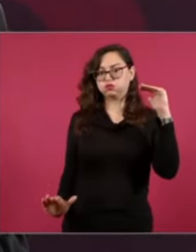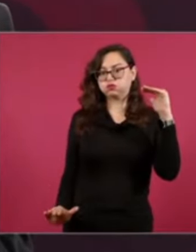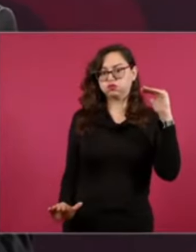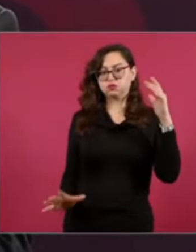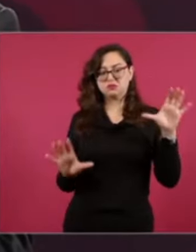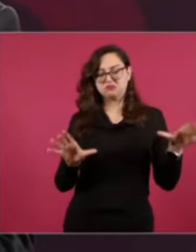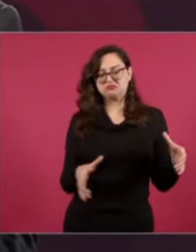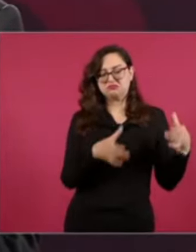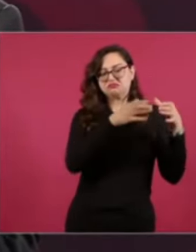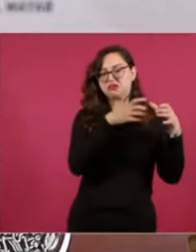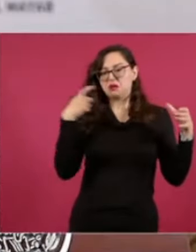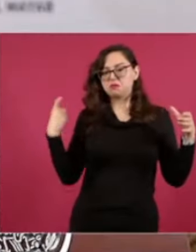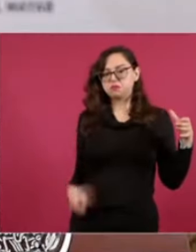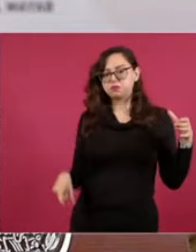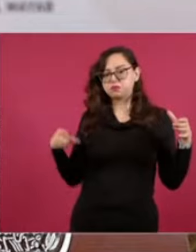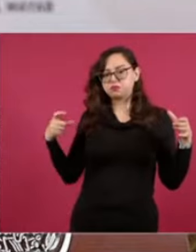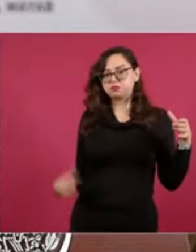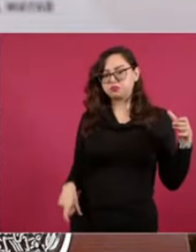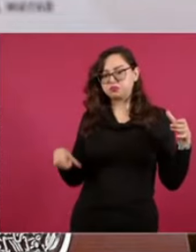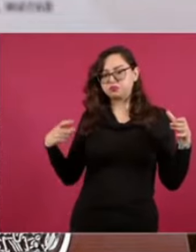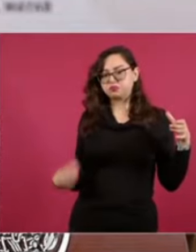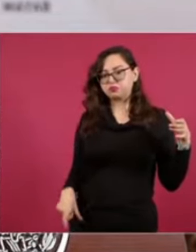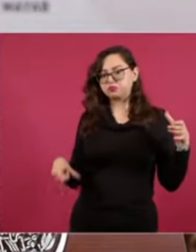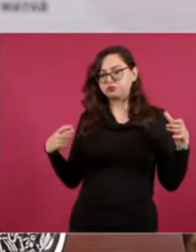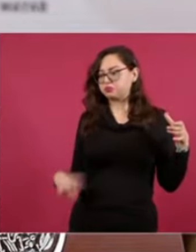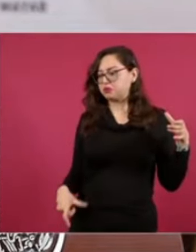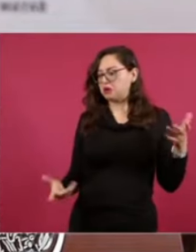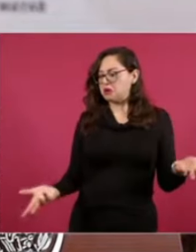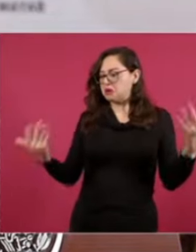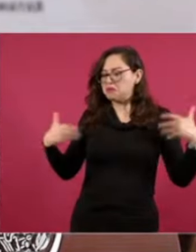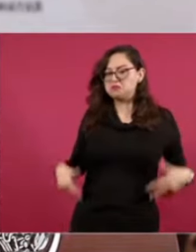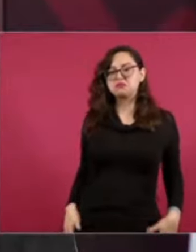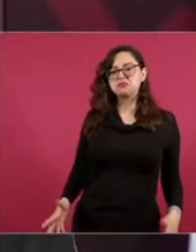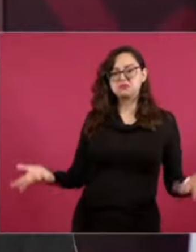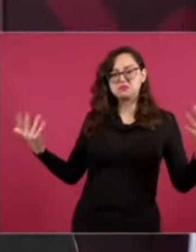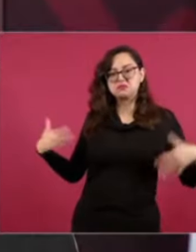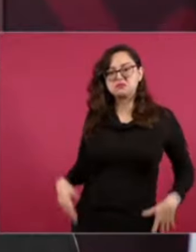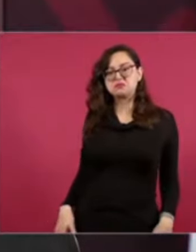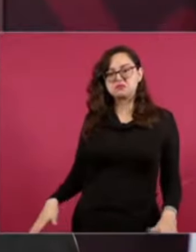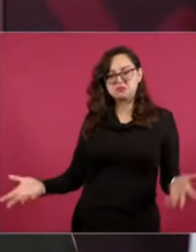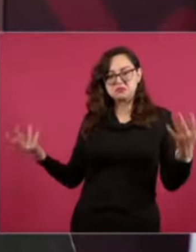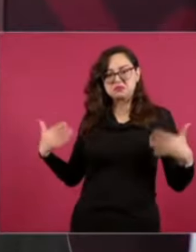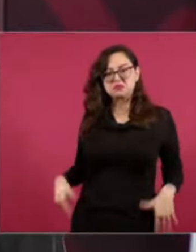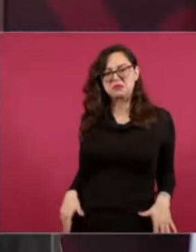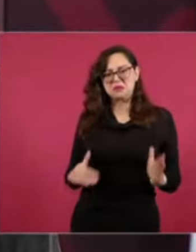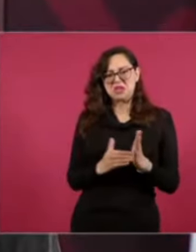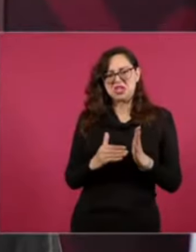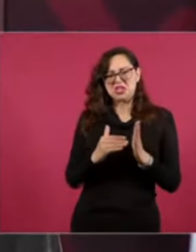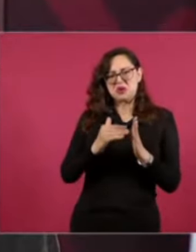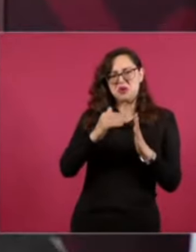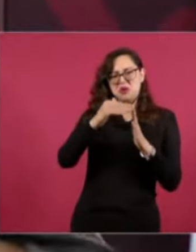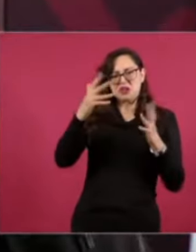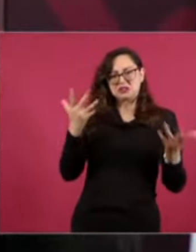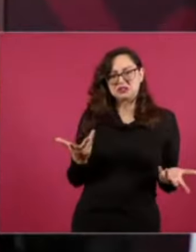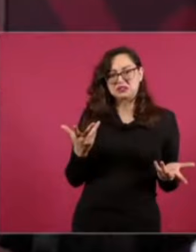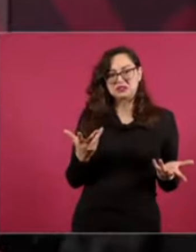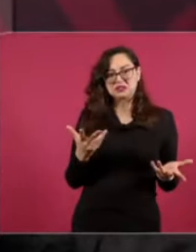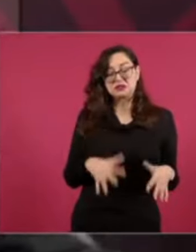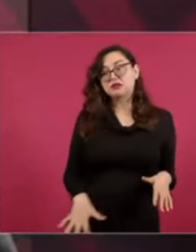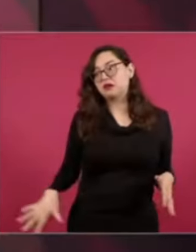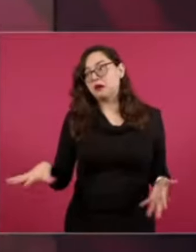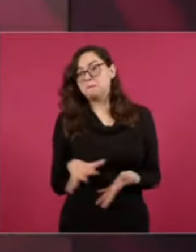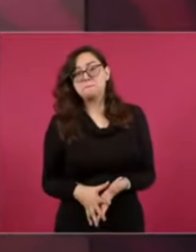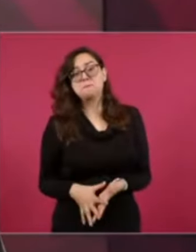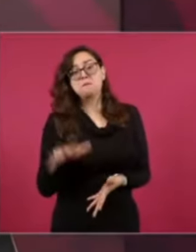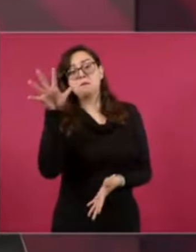Unos cuantos. Aparecen. En la lista de los más ricos del mundo. Multimillonarios. Y millones de